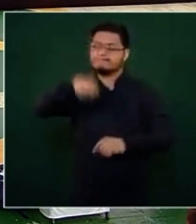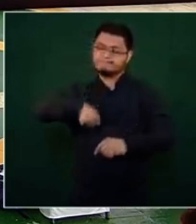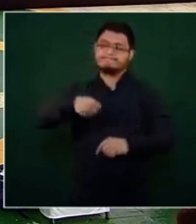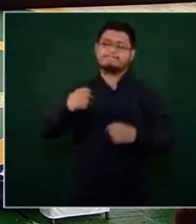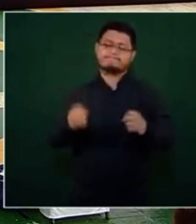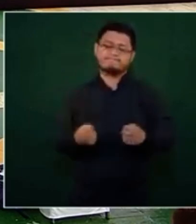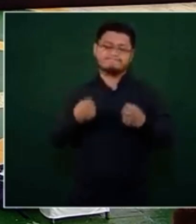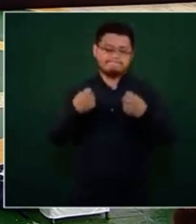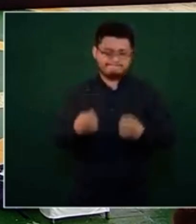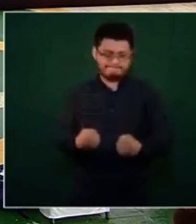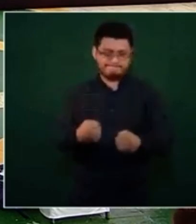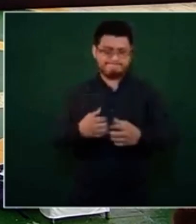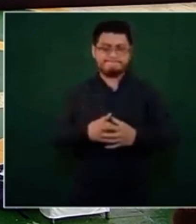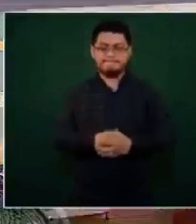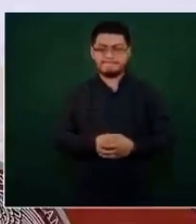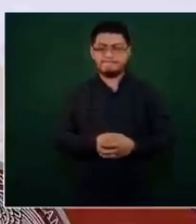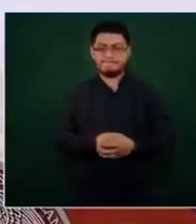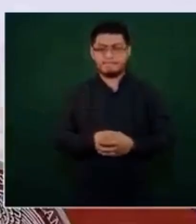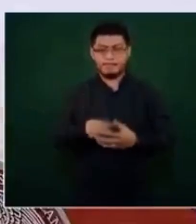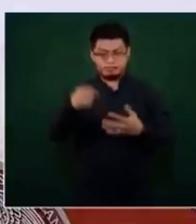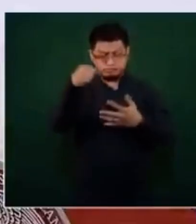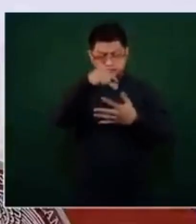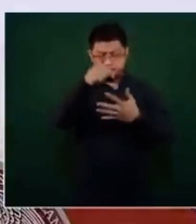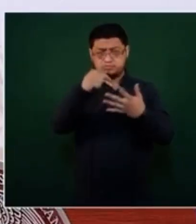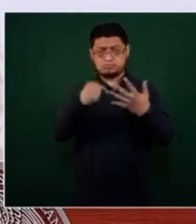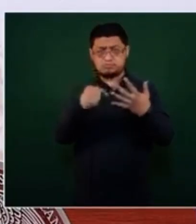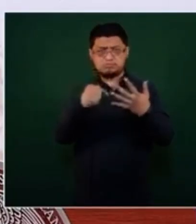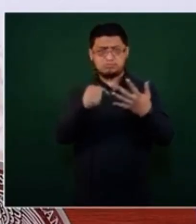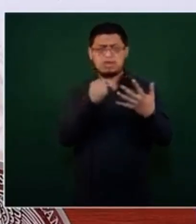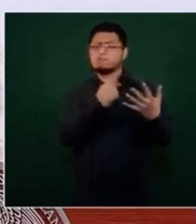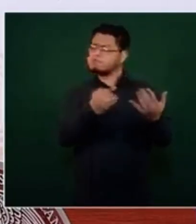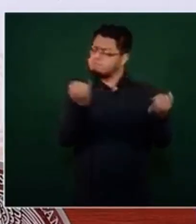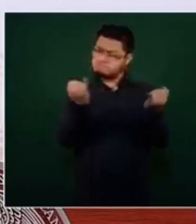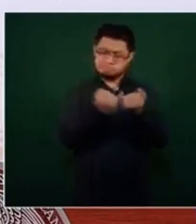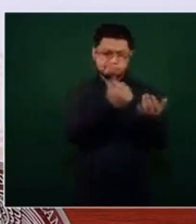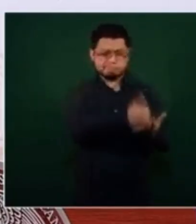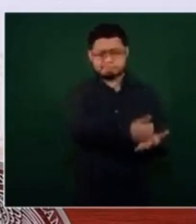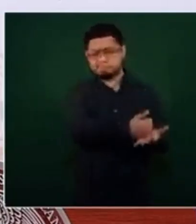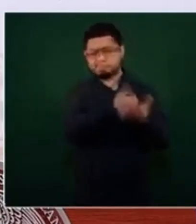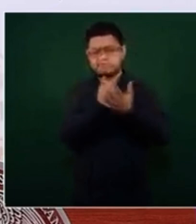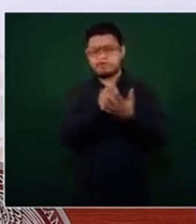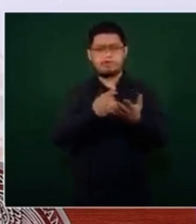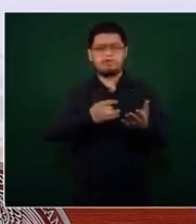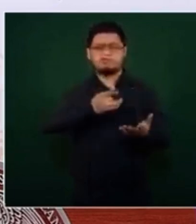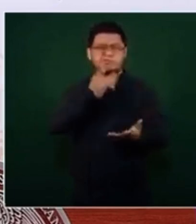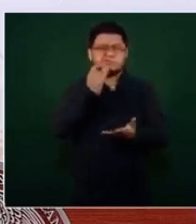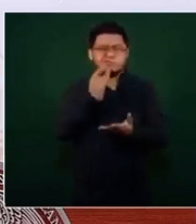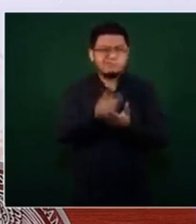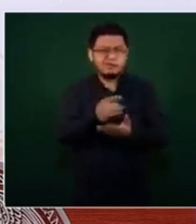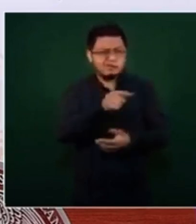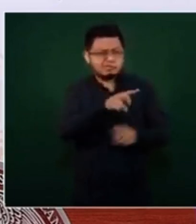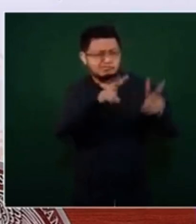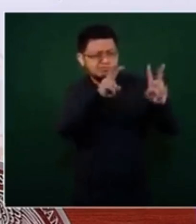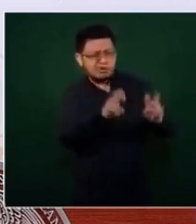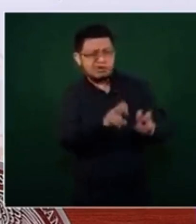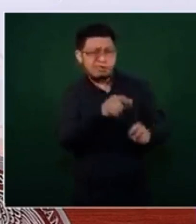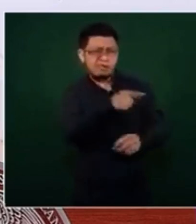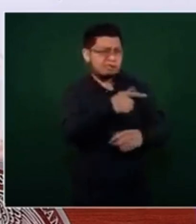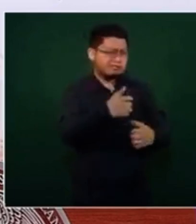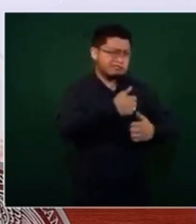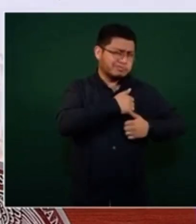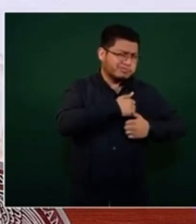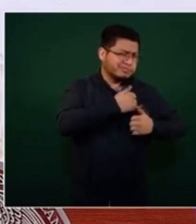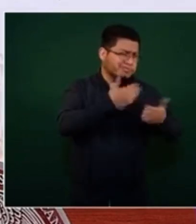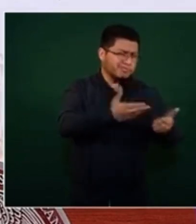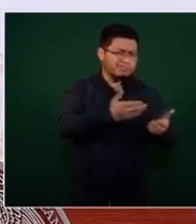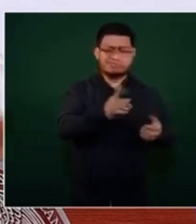Estas instituciones participaron en varios tramos, no solamente en lo que corresponde a la sanidad militar y la sanidad naval, que